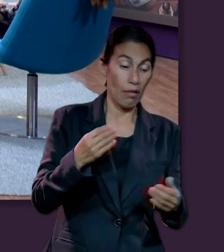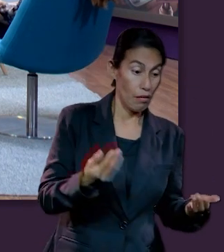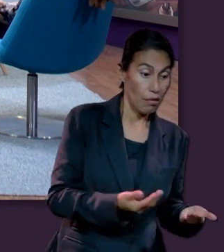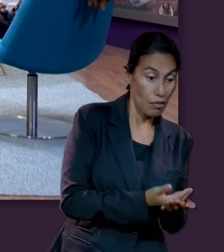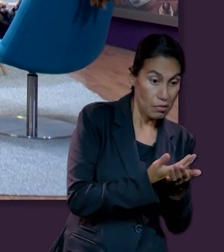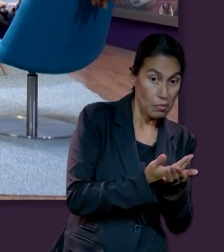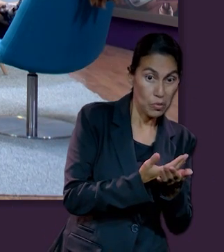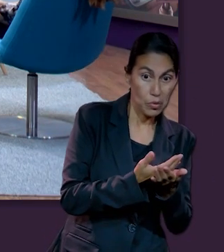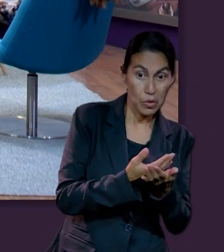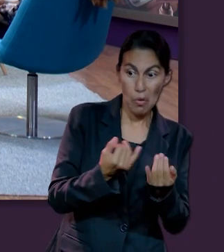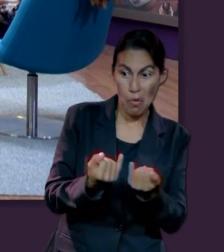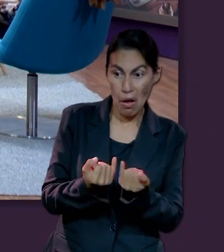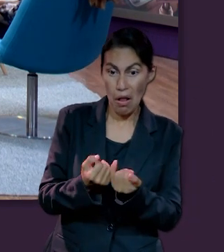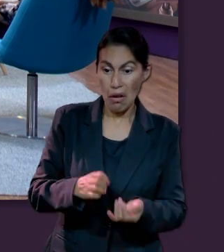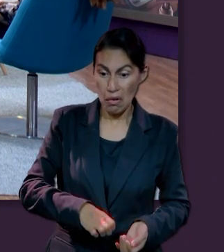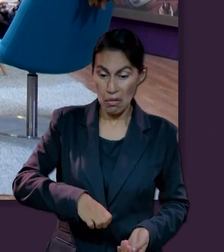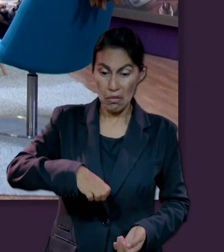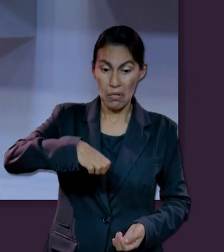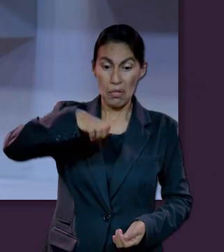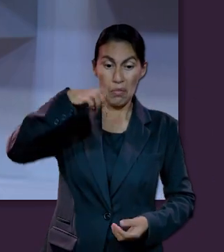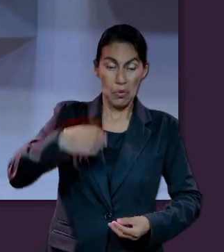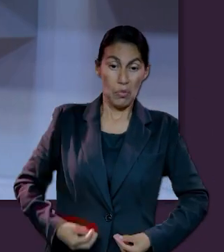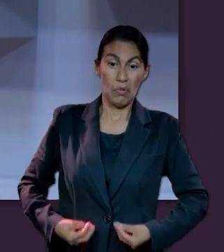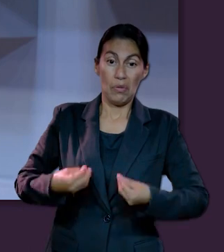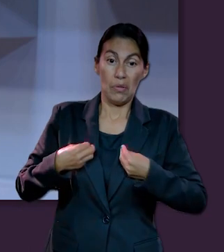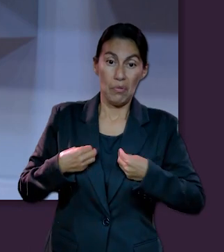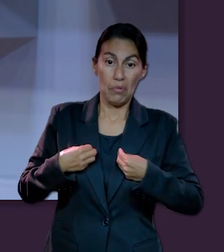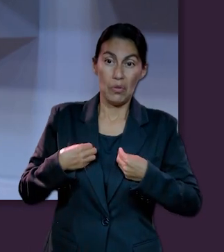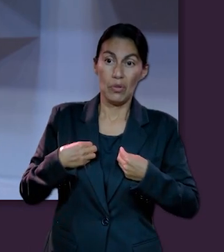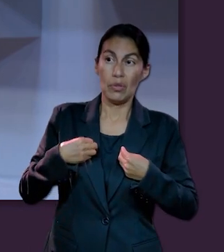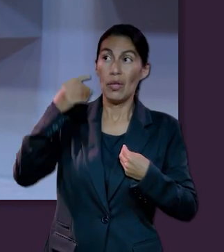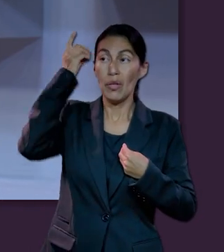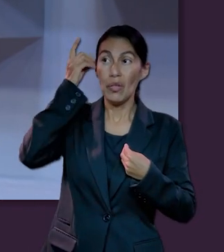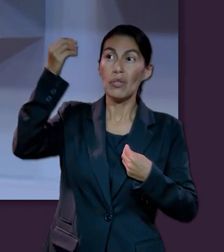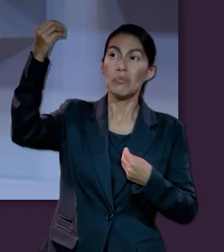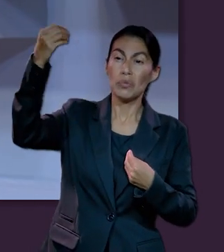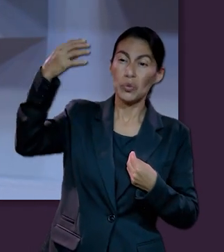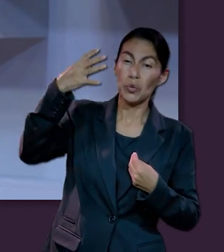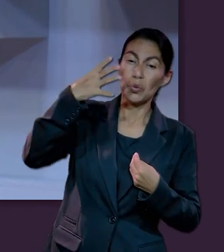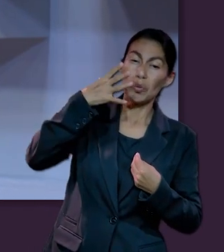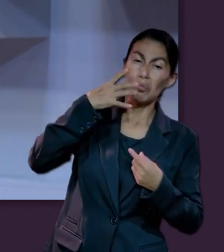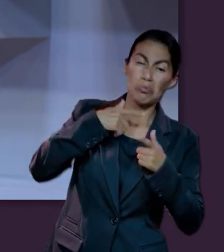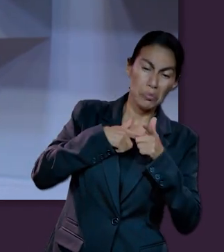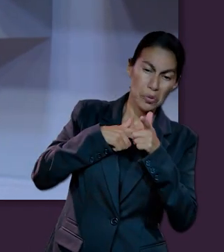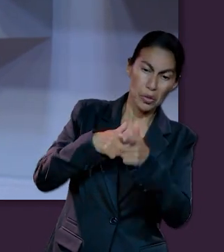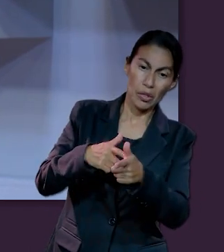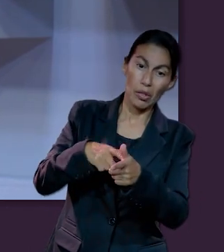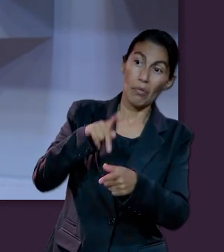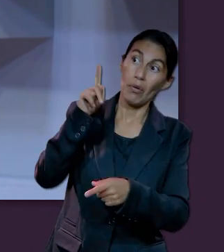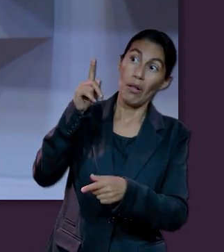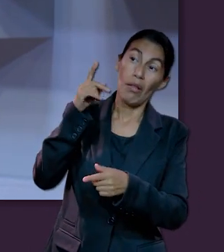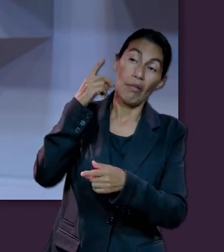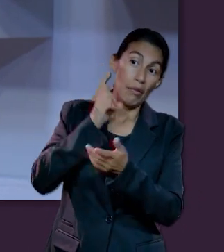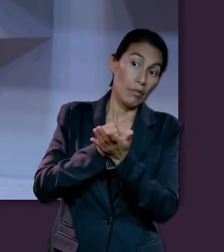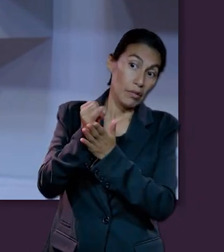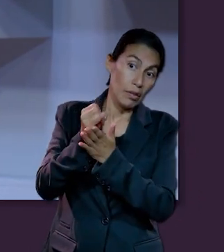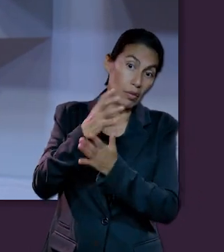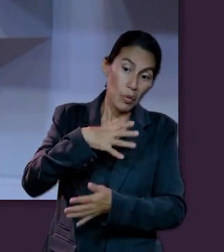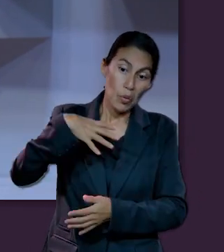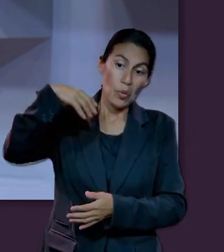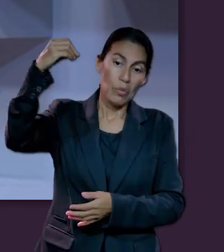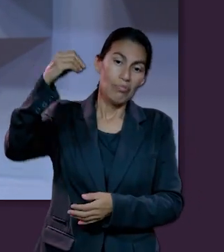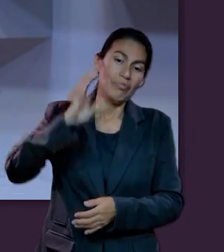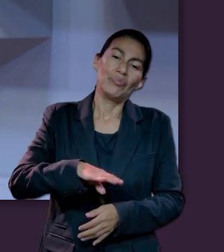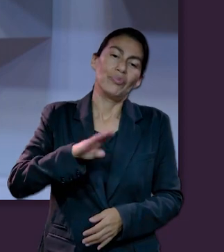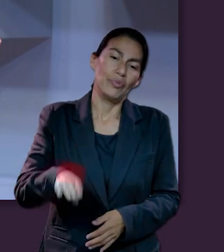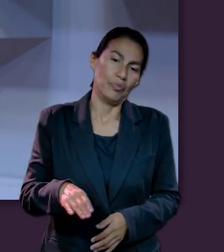Así es. Y ahora mencionabas algo interesante. Bueno, hay dos puntos que quiero extraer de lo que decías en tu participación anterior. La primera